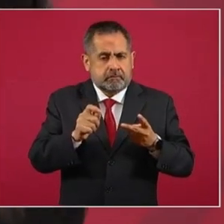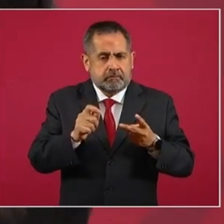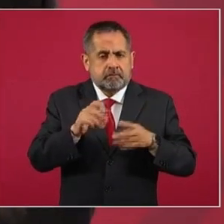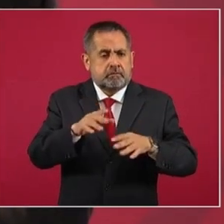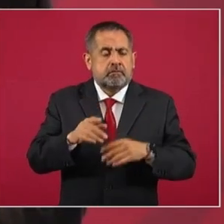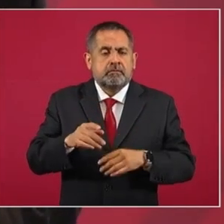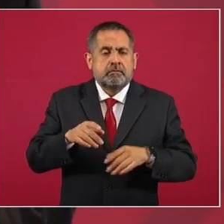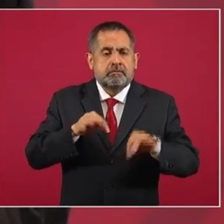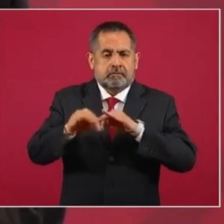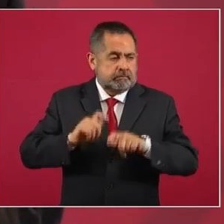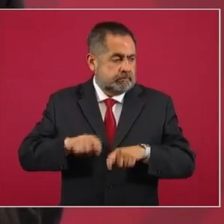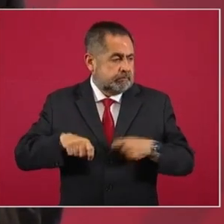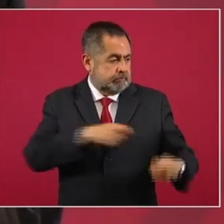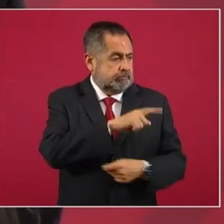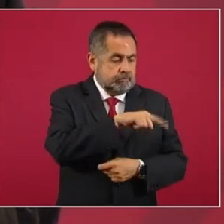subcontratación,